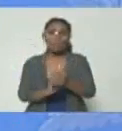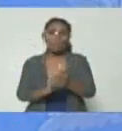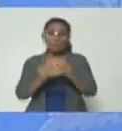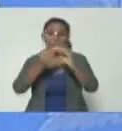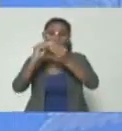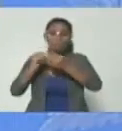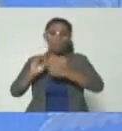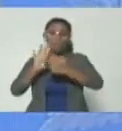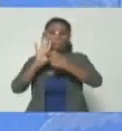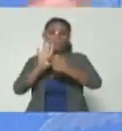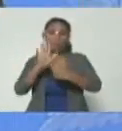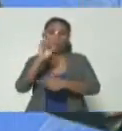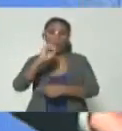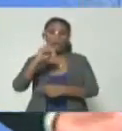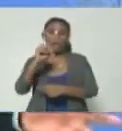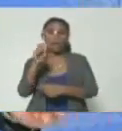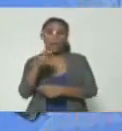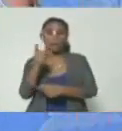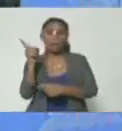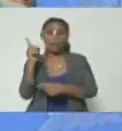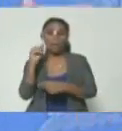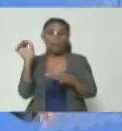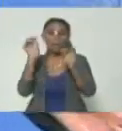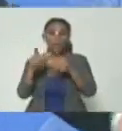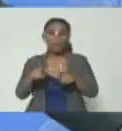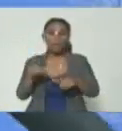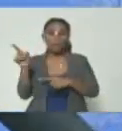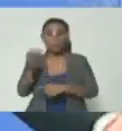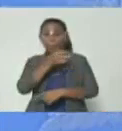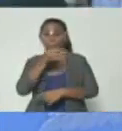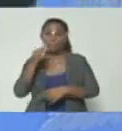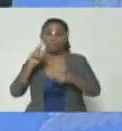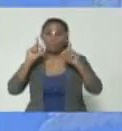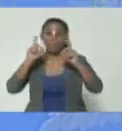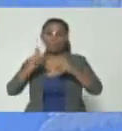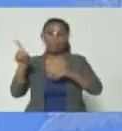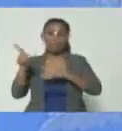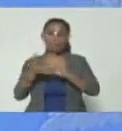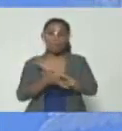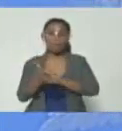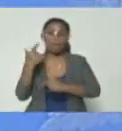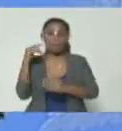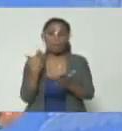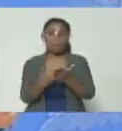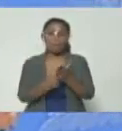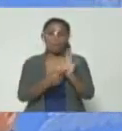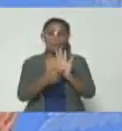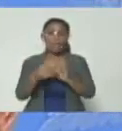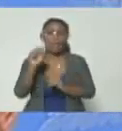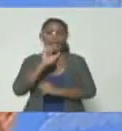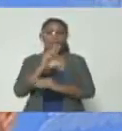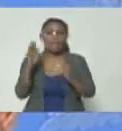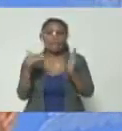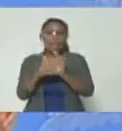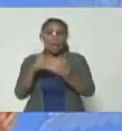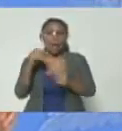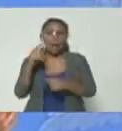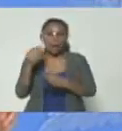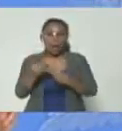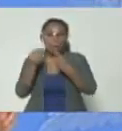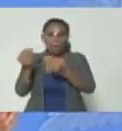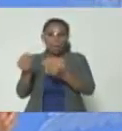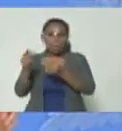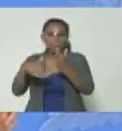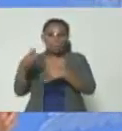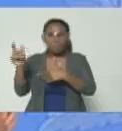todas estas ONG Tarazona era un experto ahí tenemos pruebas de 37 mil dólares que le entregaron y